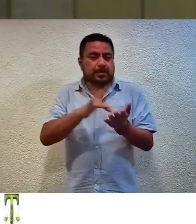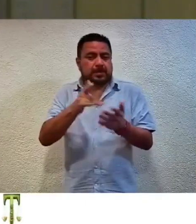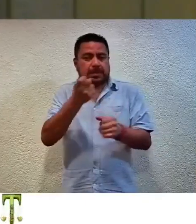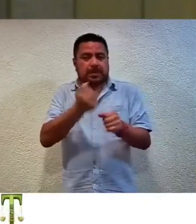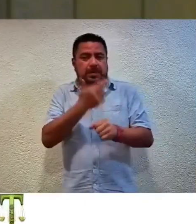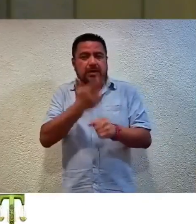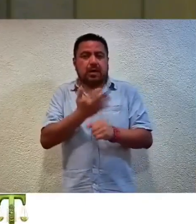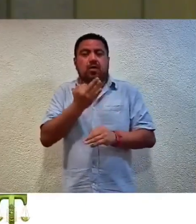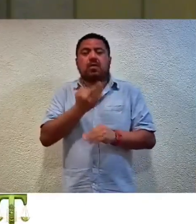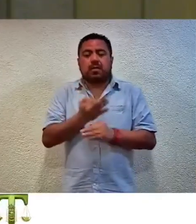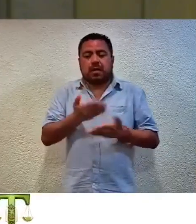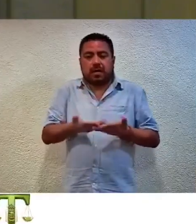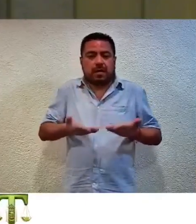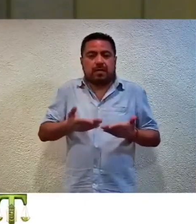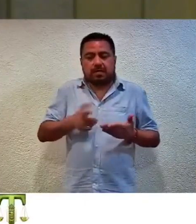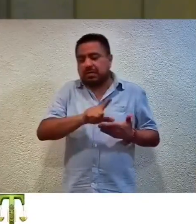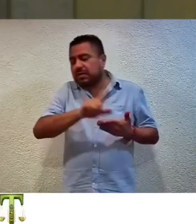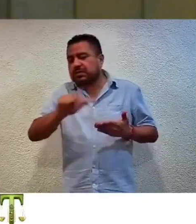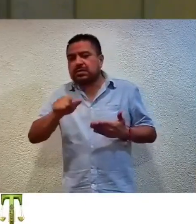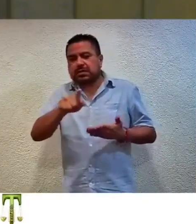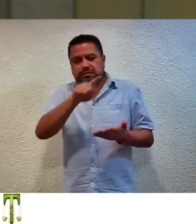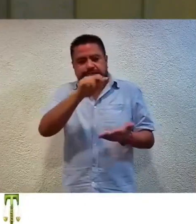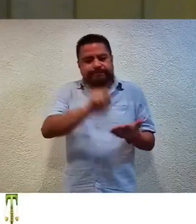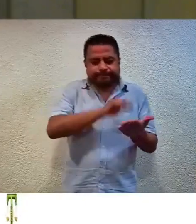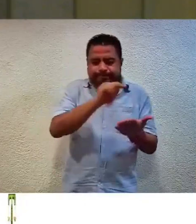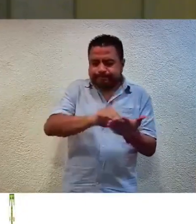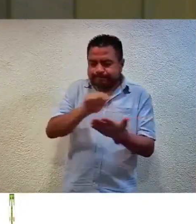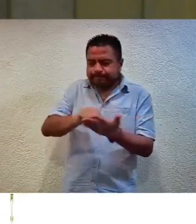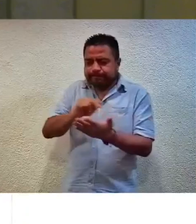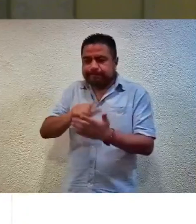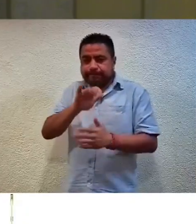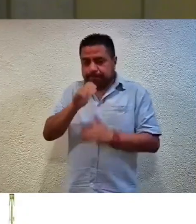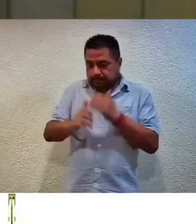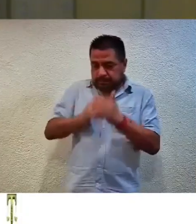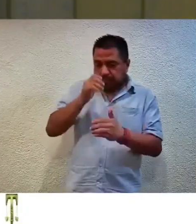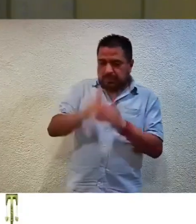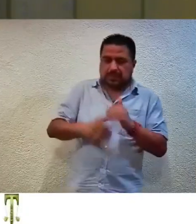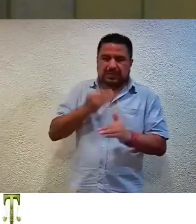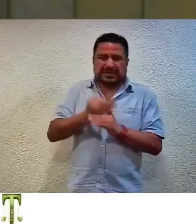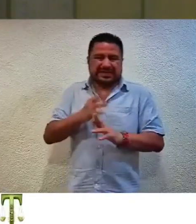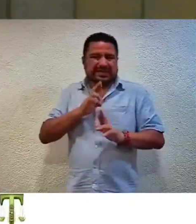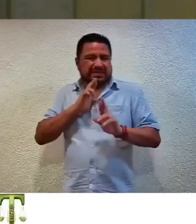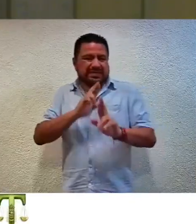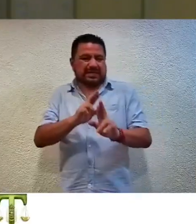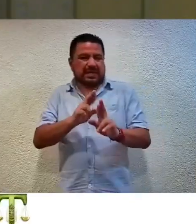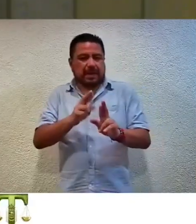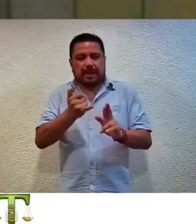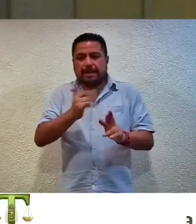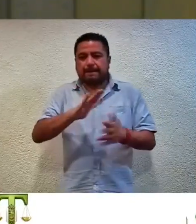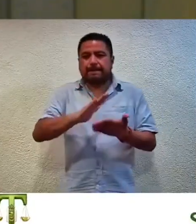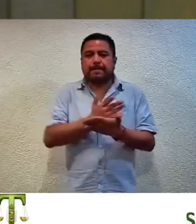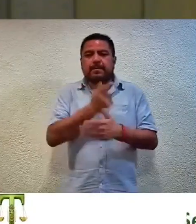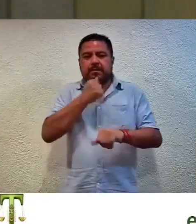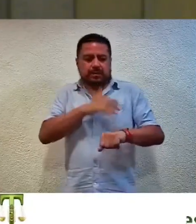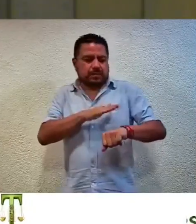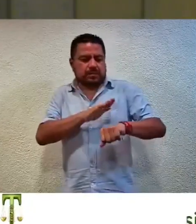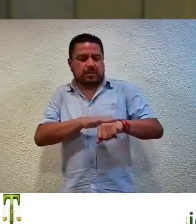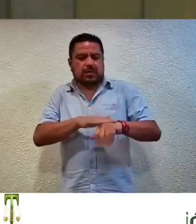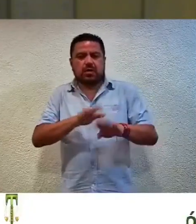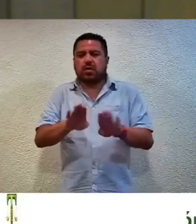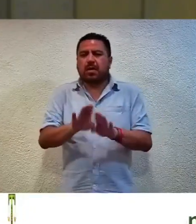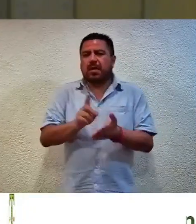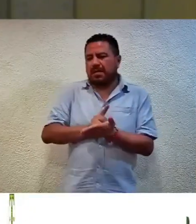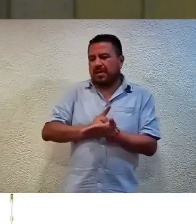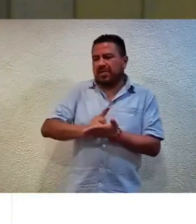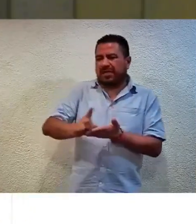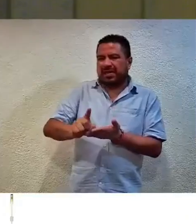consecuentemente sirva se recabar las firmas al finalizar la presente resolución y notifíquese conforme a